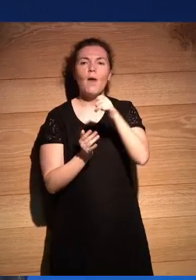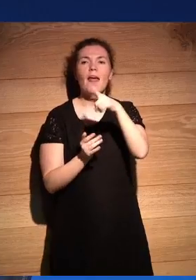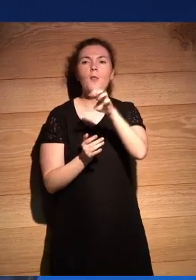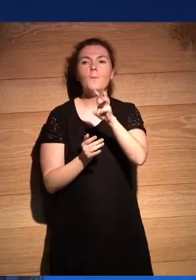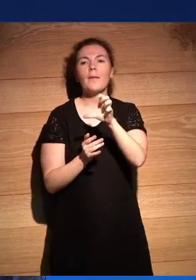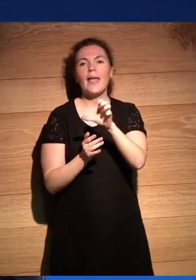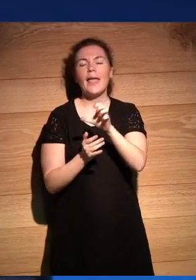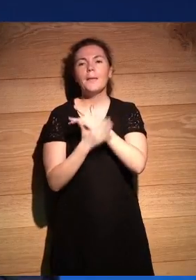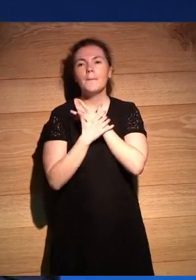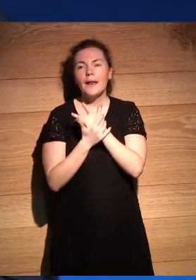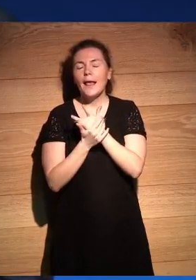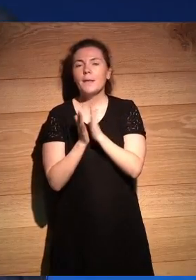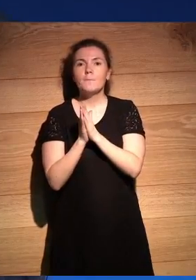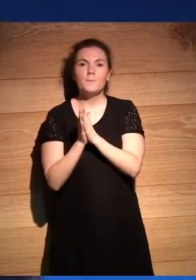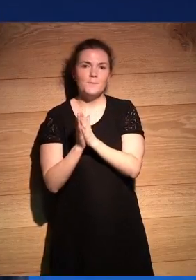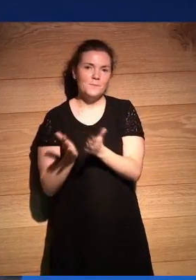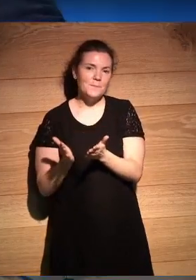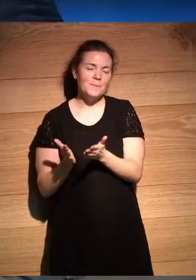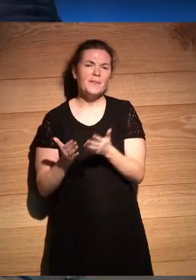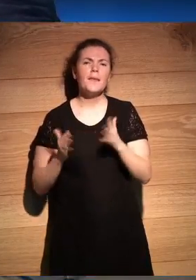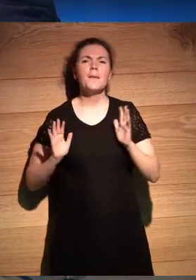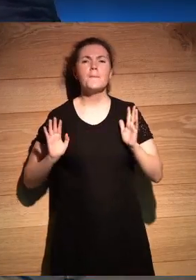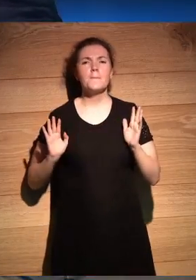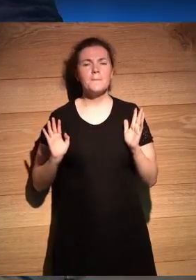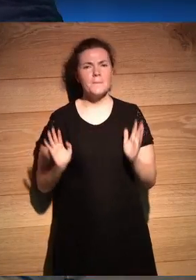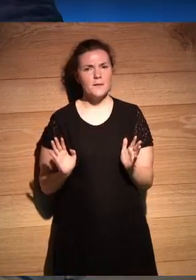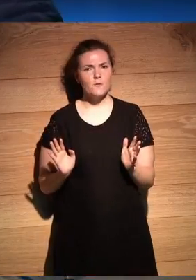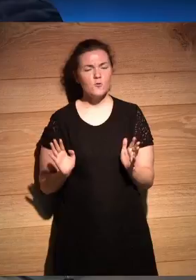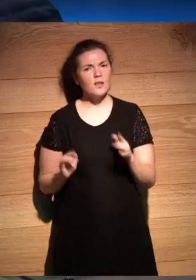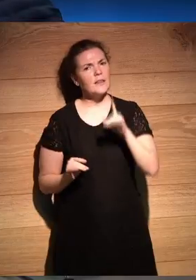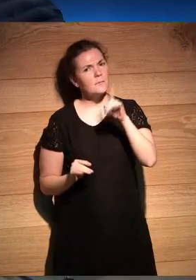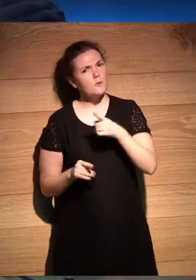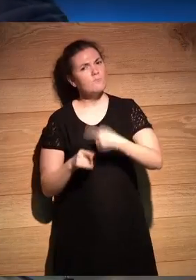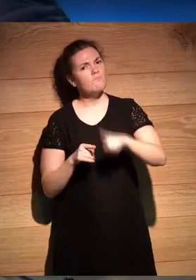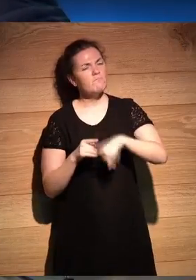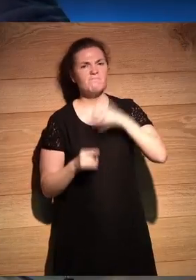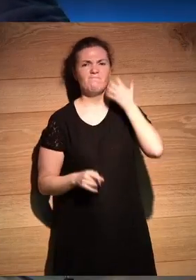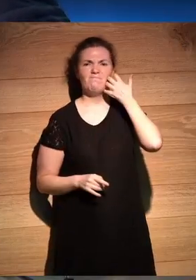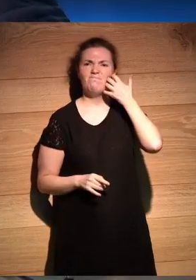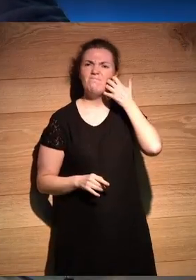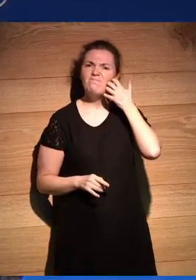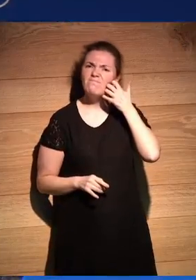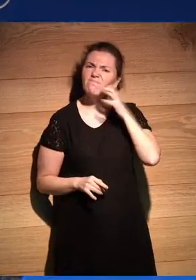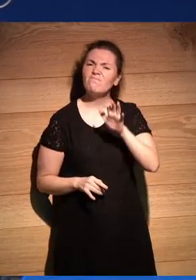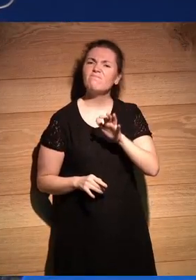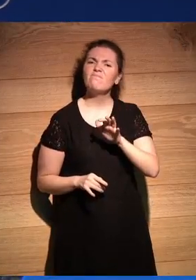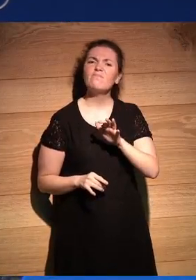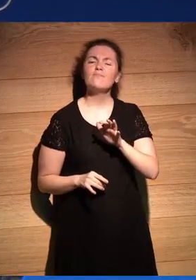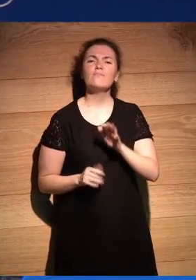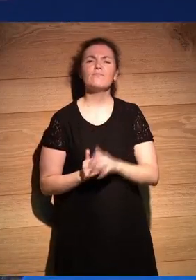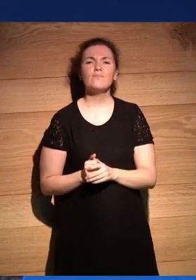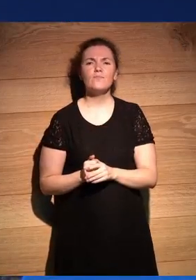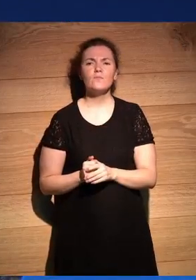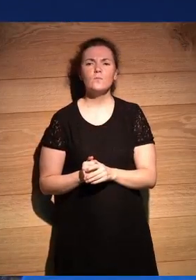compañía y todo eso pero también hay una cosa muy extraña que yo también